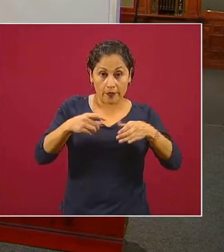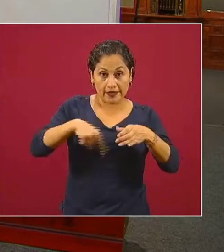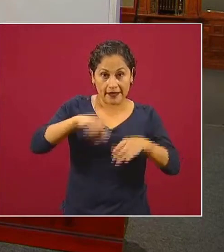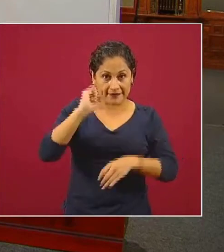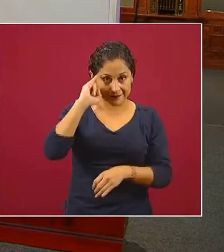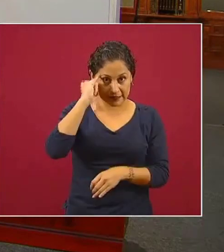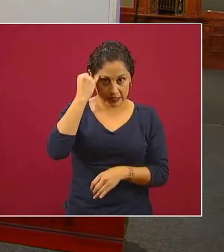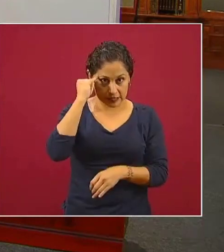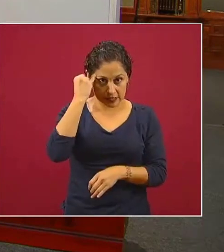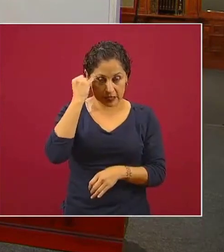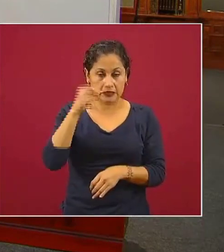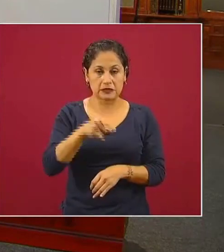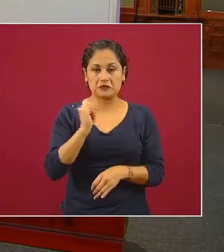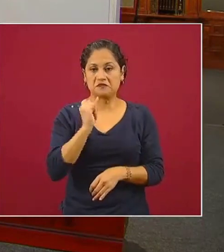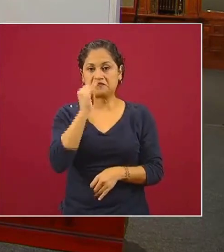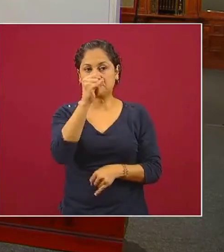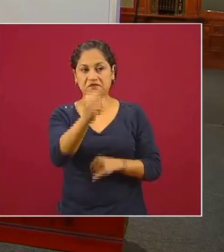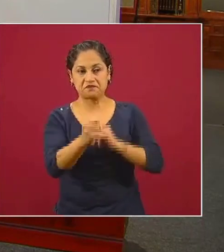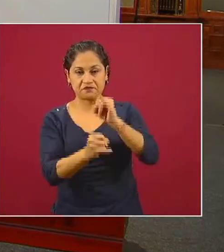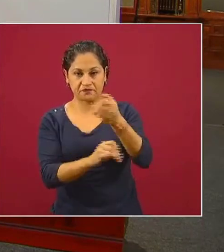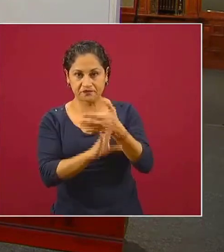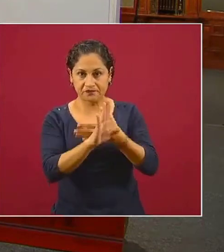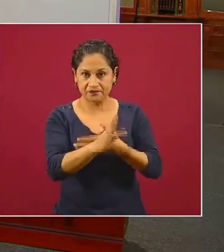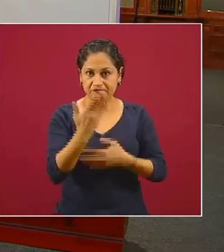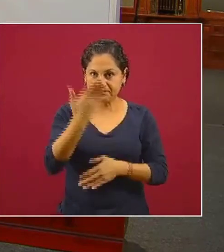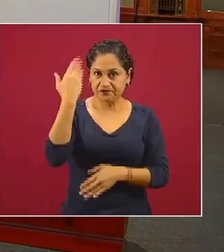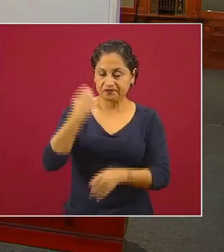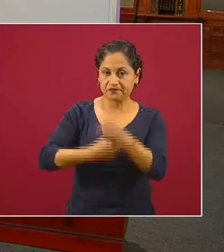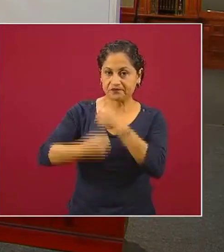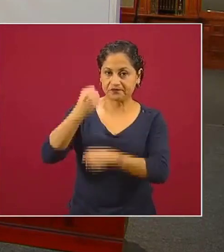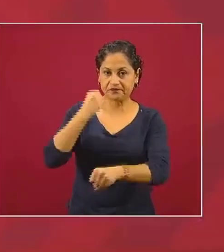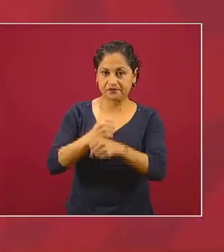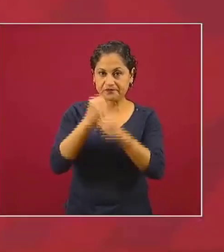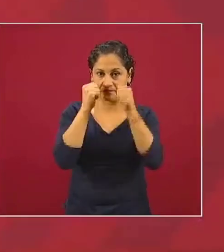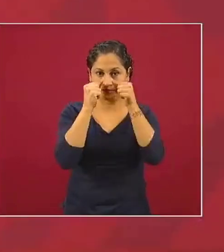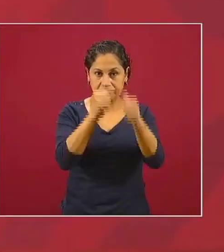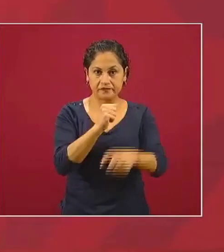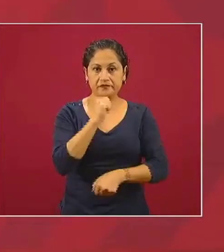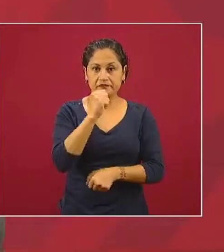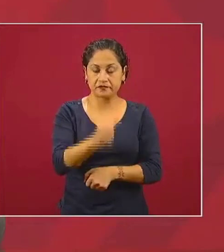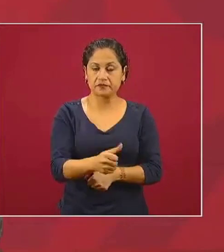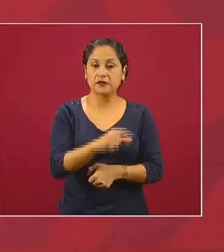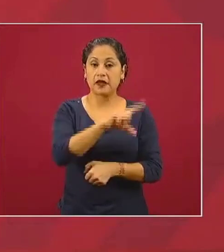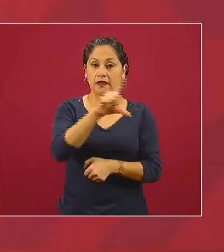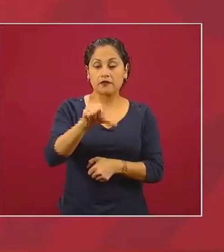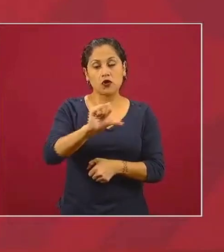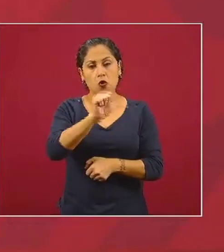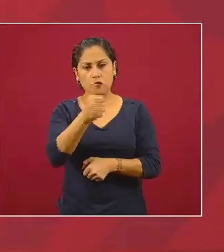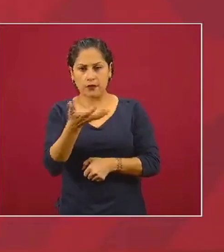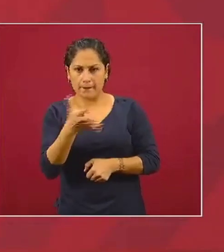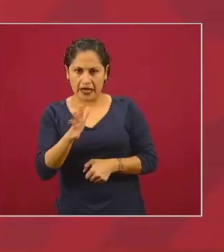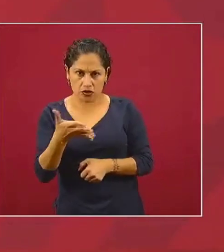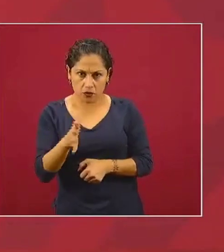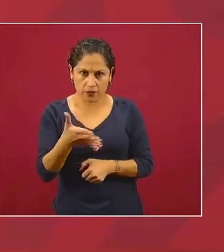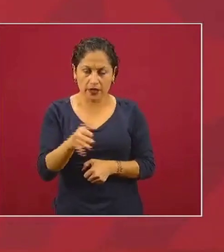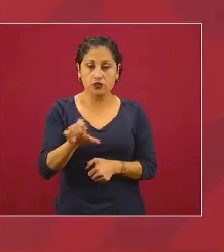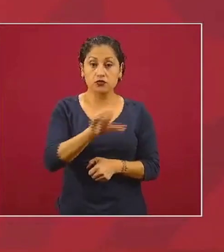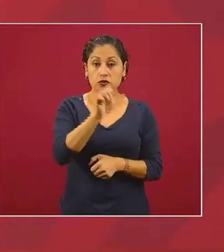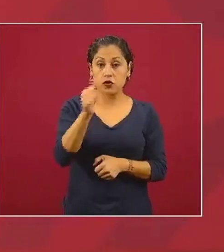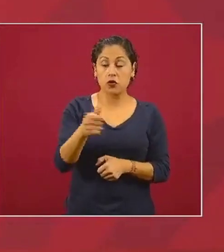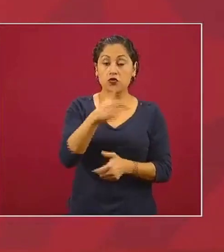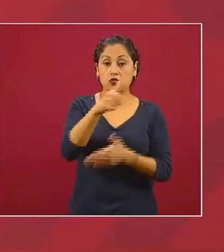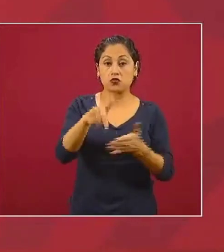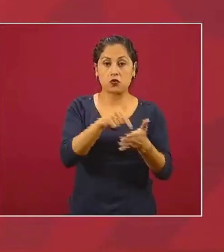comunidades indígenas de media marginación y después en otras zonas de alta